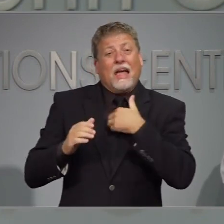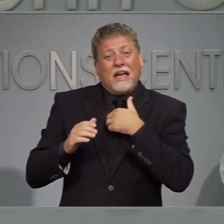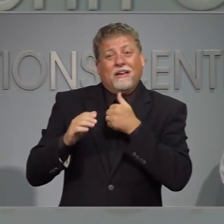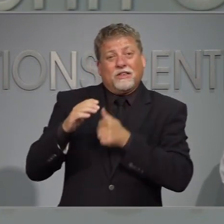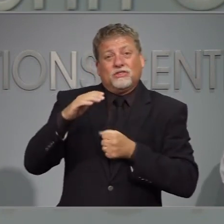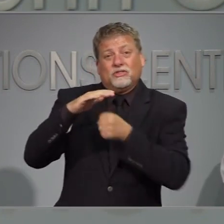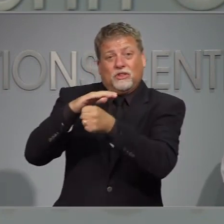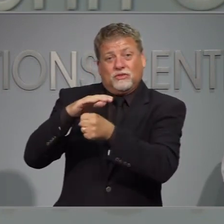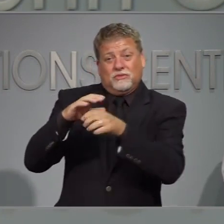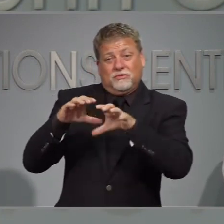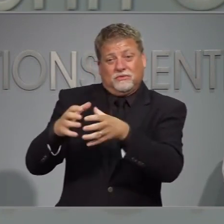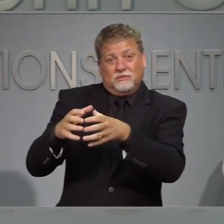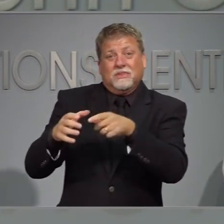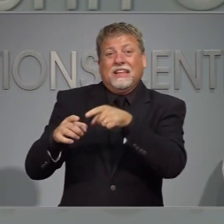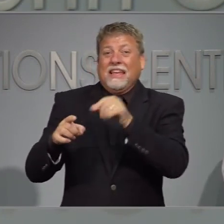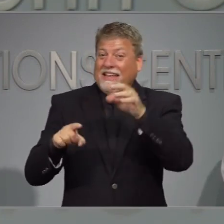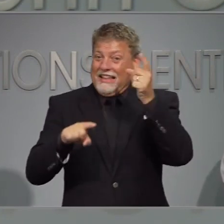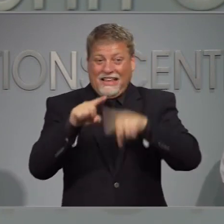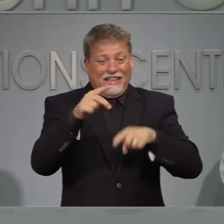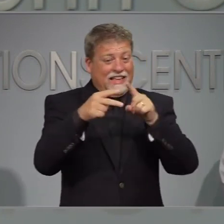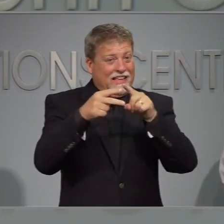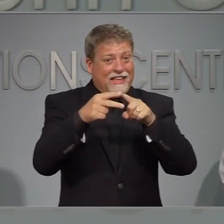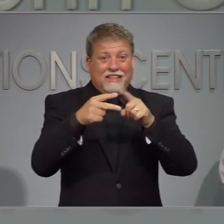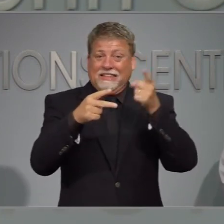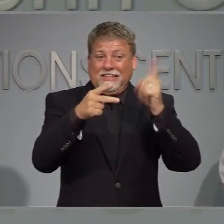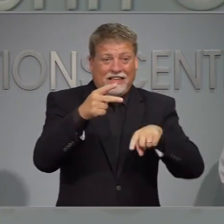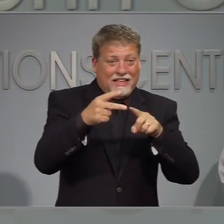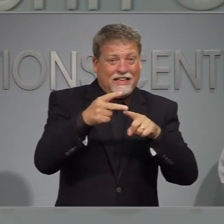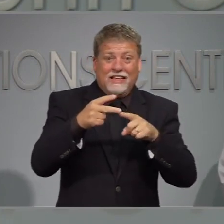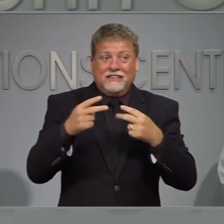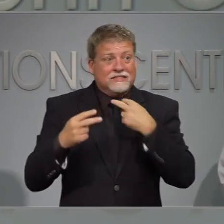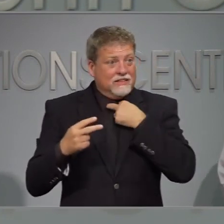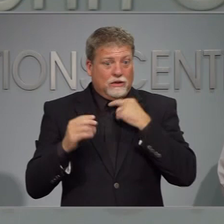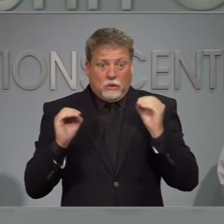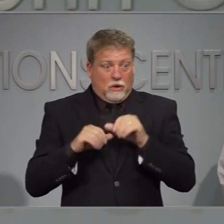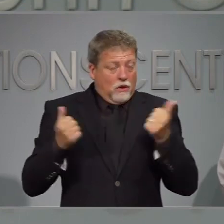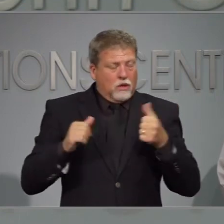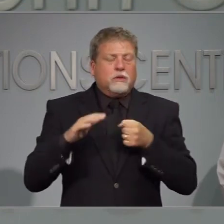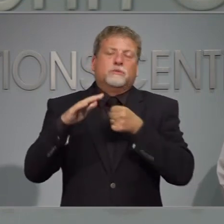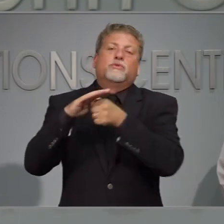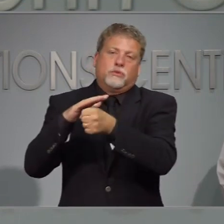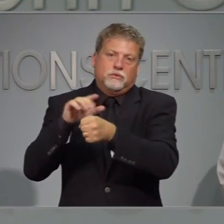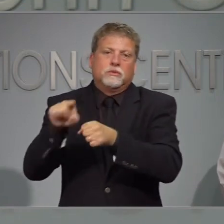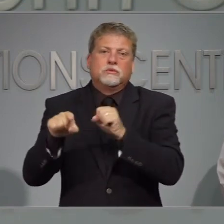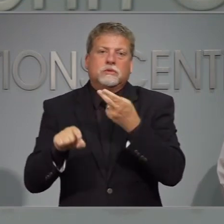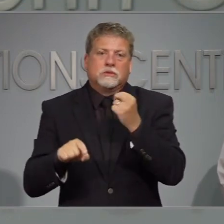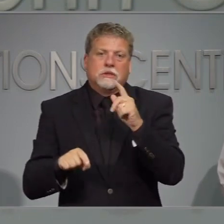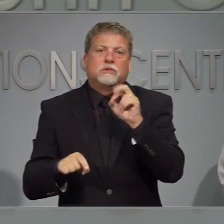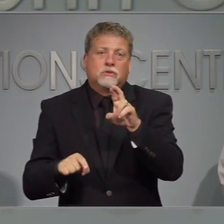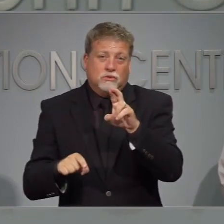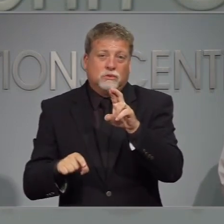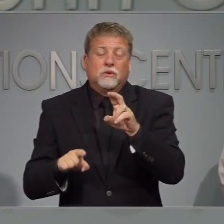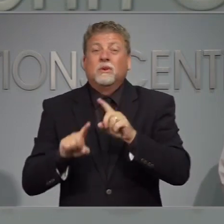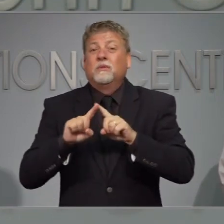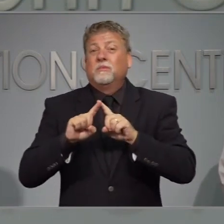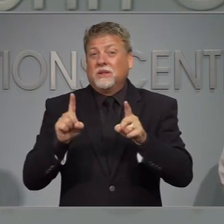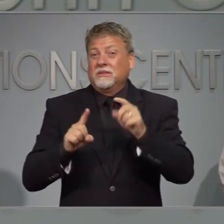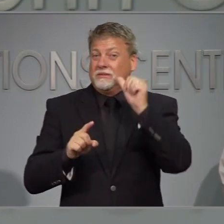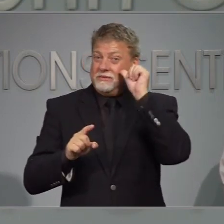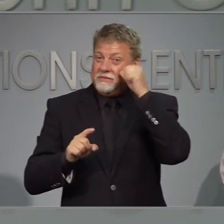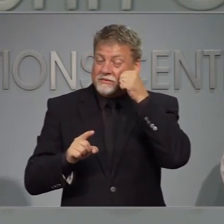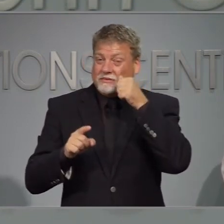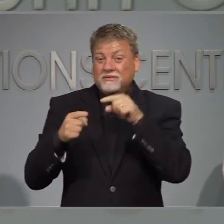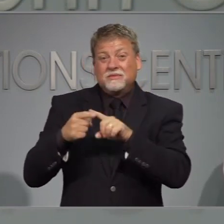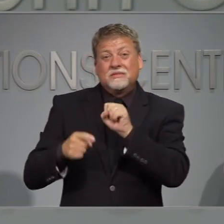desalojar la zona y no pueden encontrar otros métodos de dónde quedarse. La razón por la que pedimos que los albergues sean su